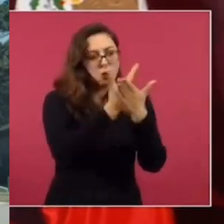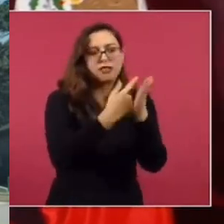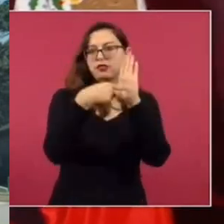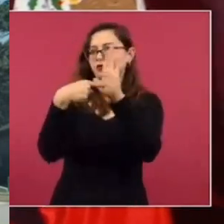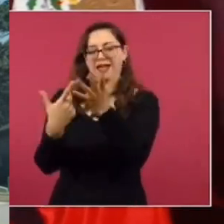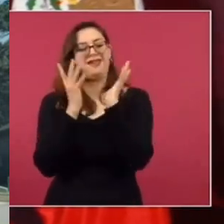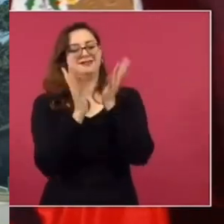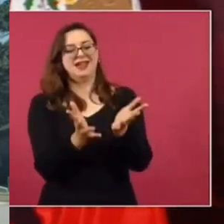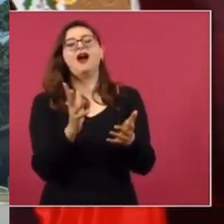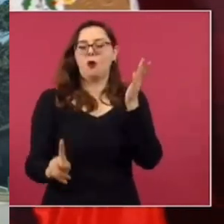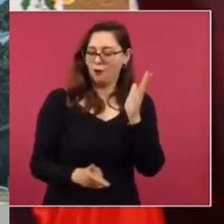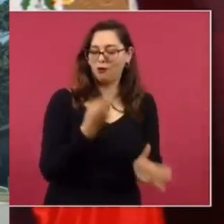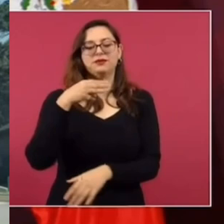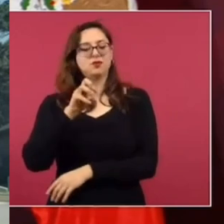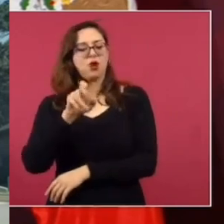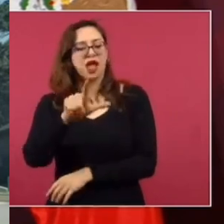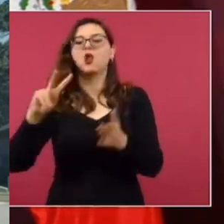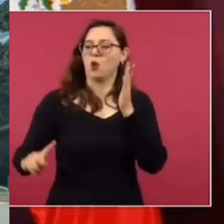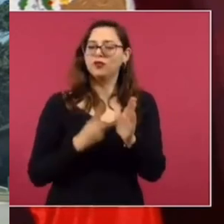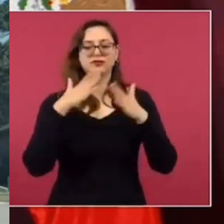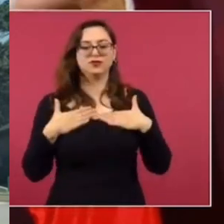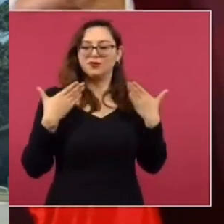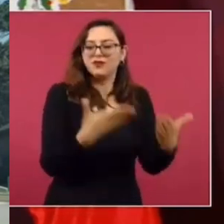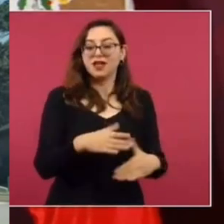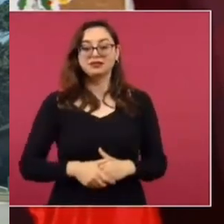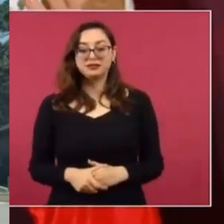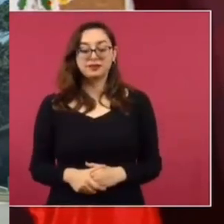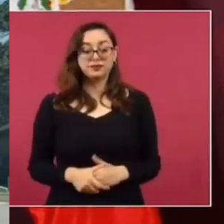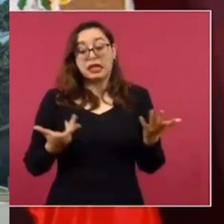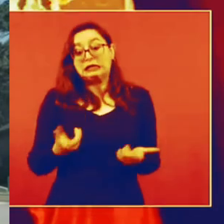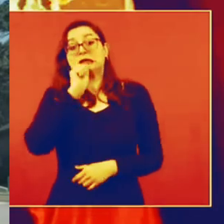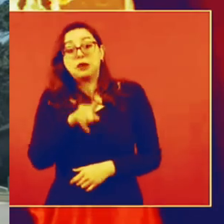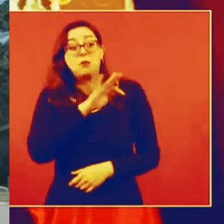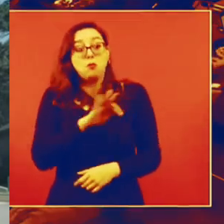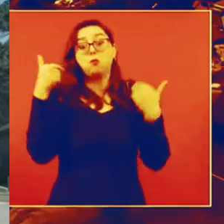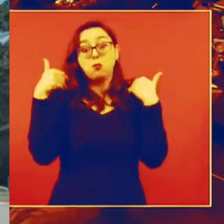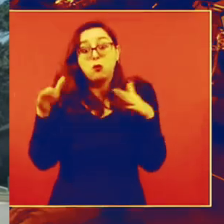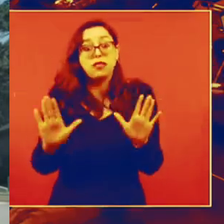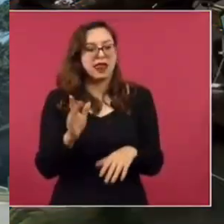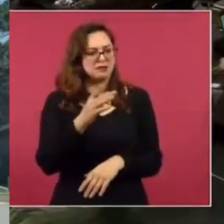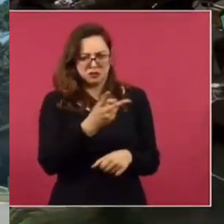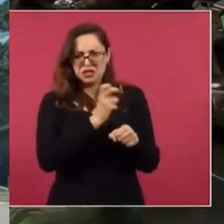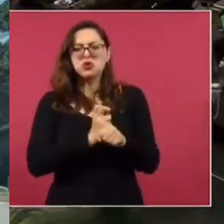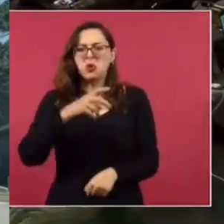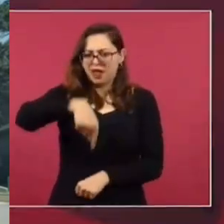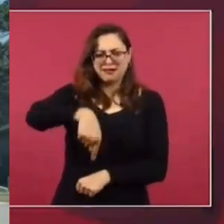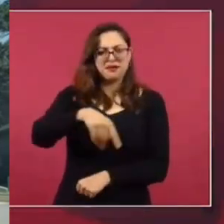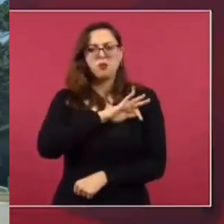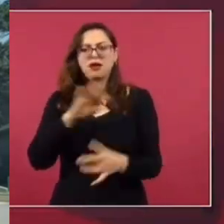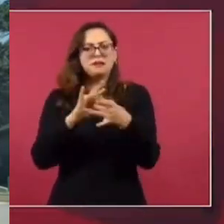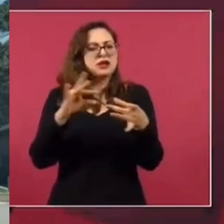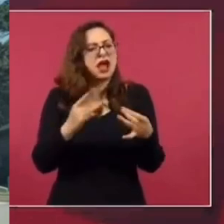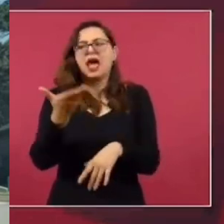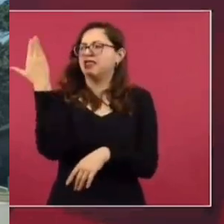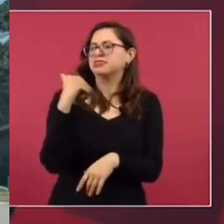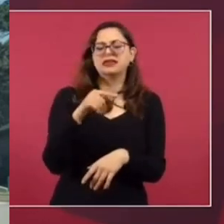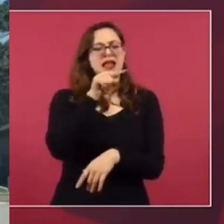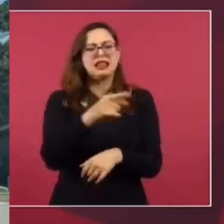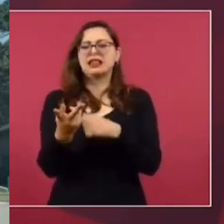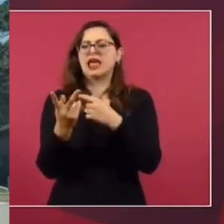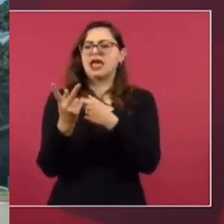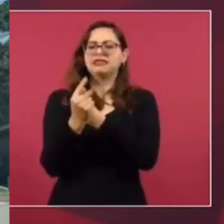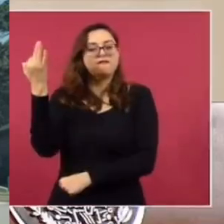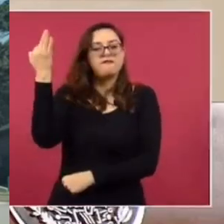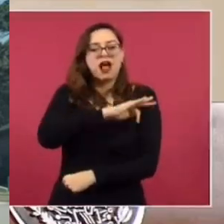Y si, de pasada, nos explica cómo fue que hizo el montaje. Aquí que vengan a explicarnos cómo fue que hizo el montaje